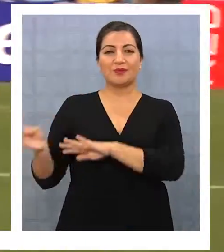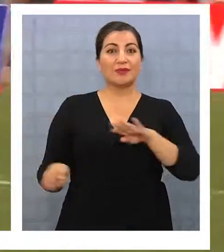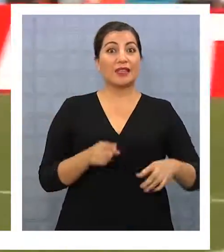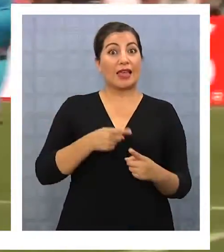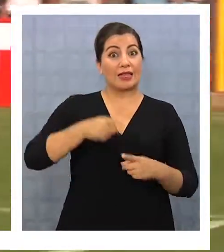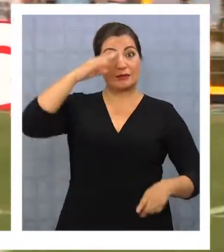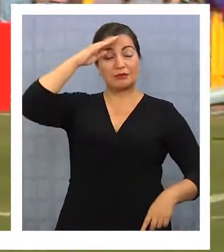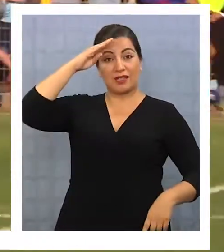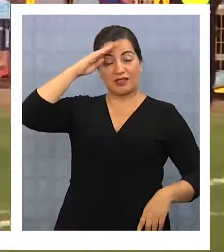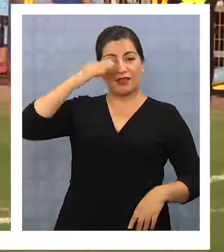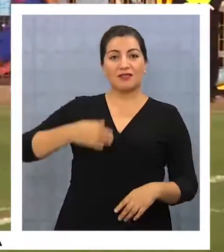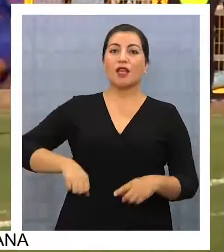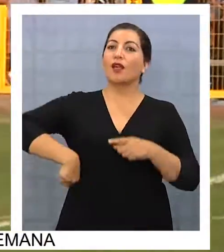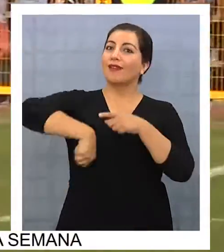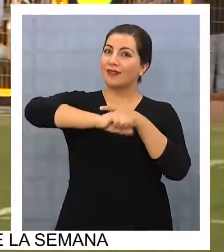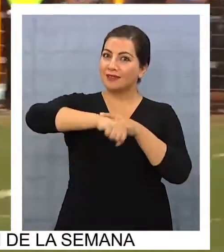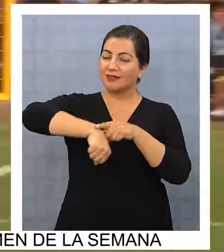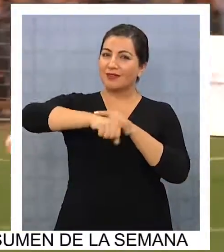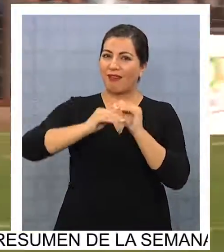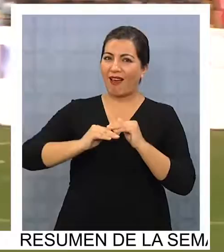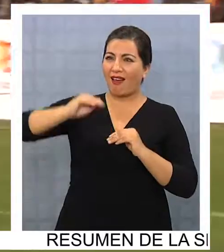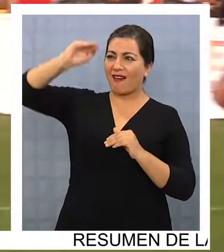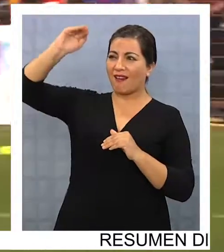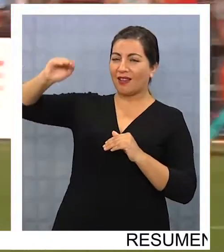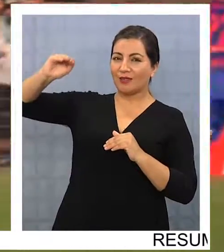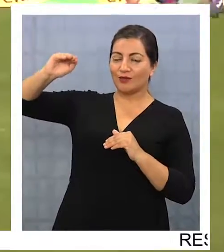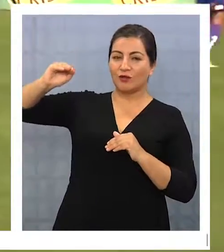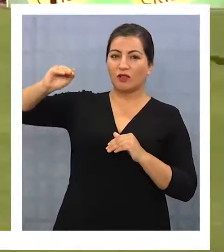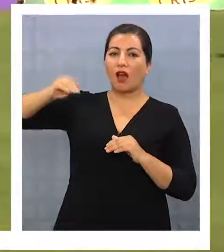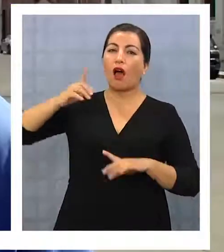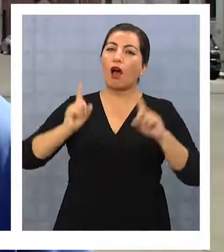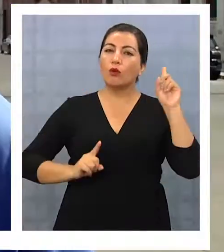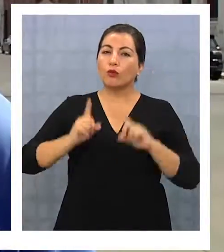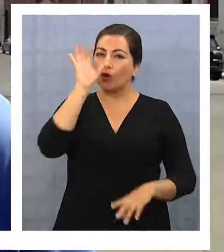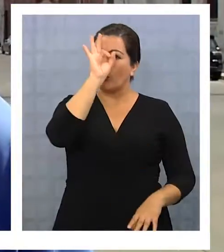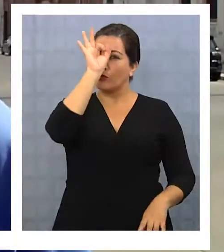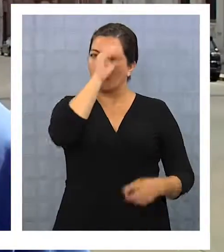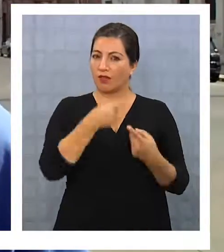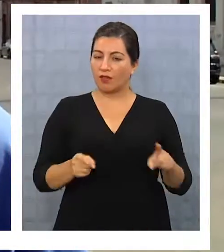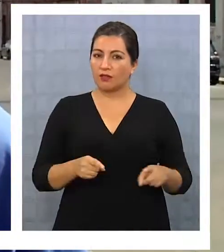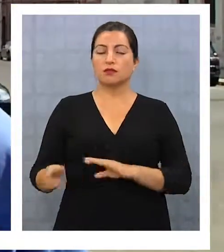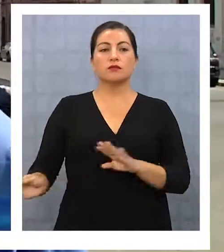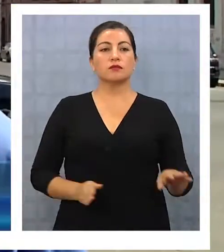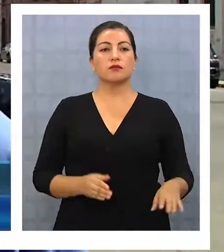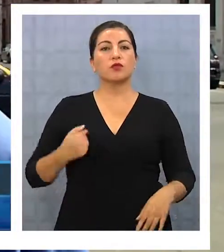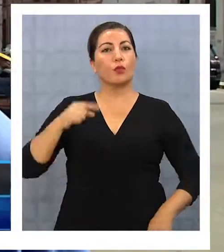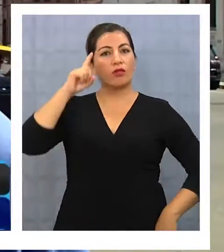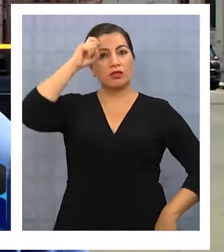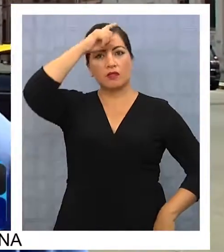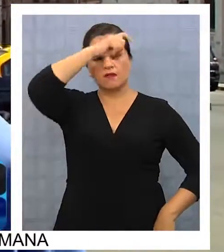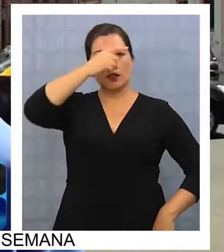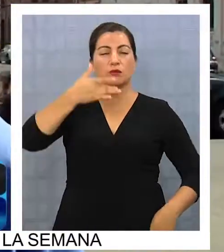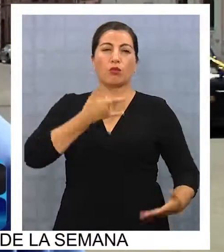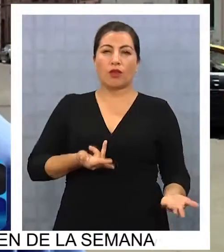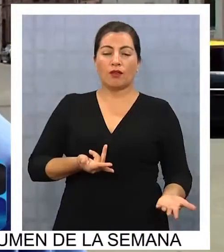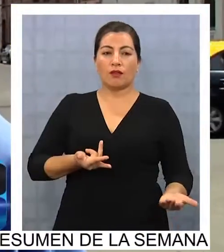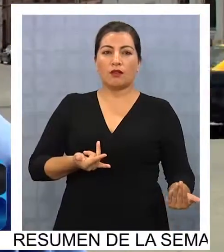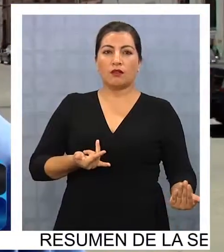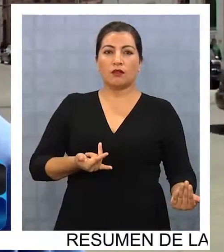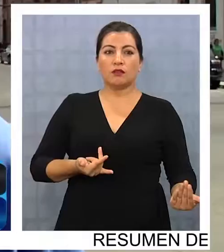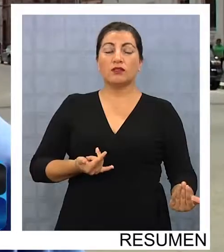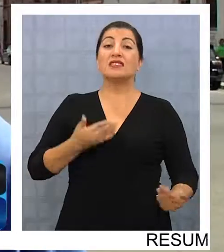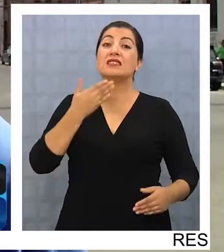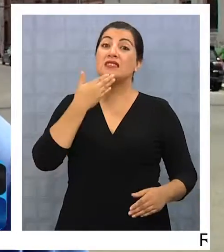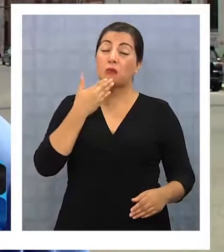experiencia de haber jugado fútbol en la altura, hay opiniones diferentes. Es difícil. Es muy difícil porque, salvo que